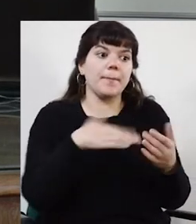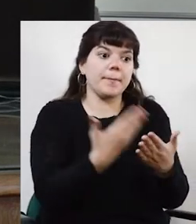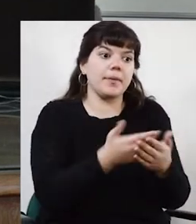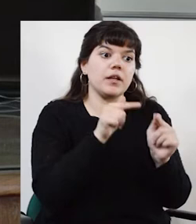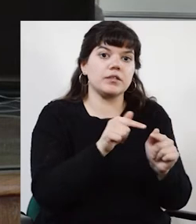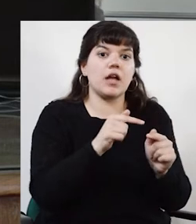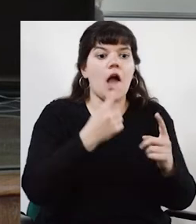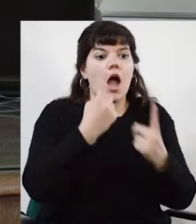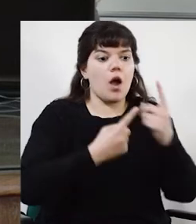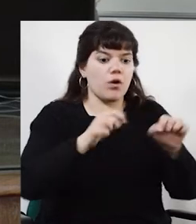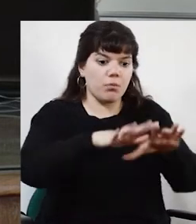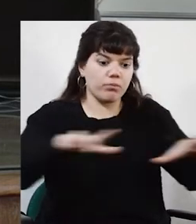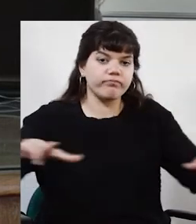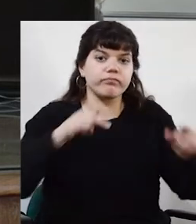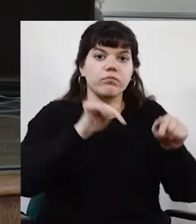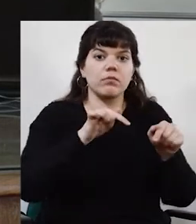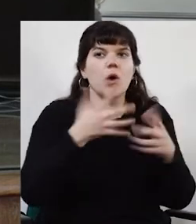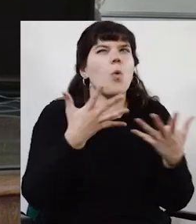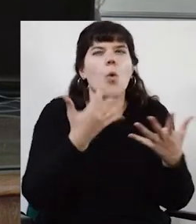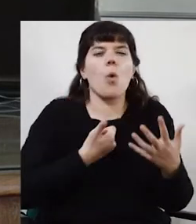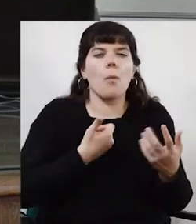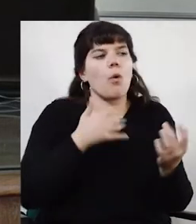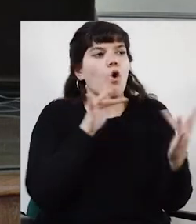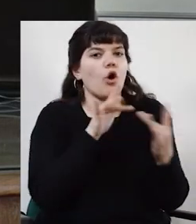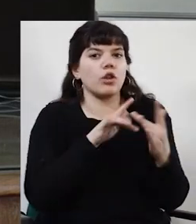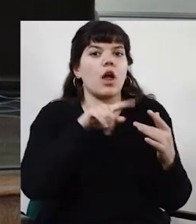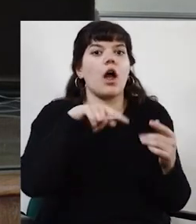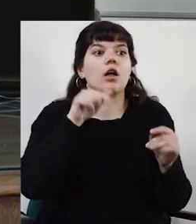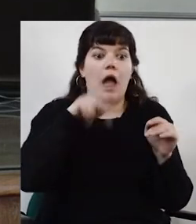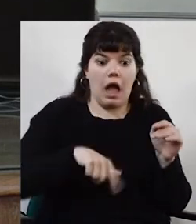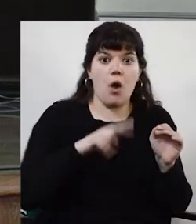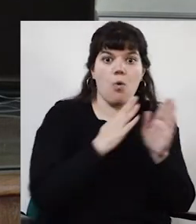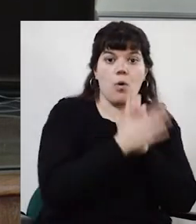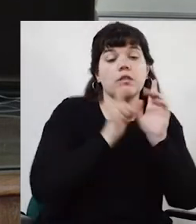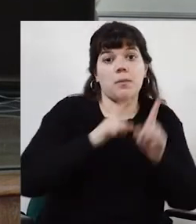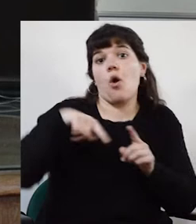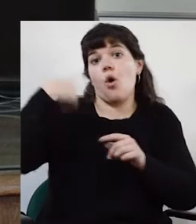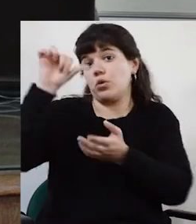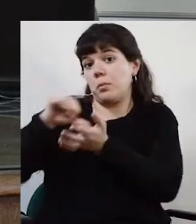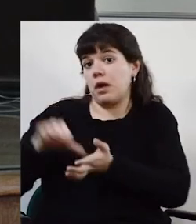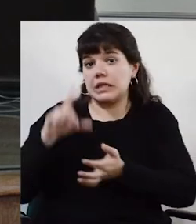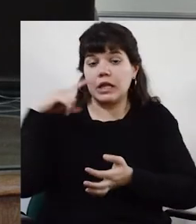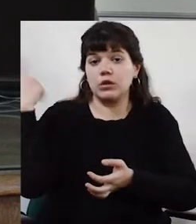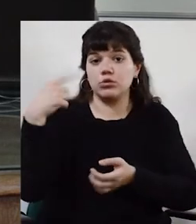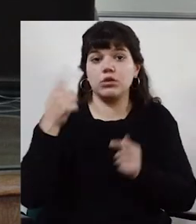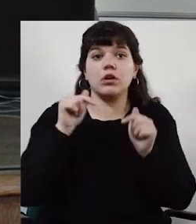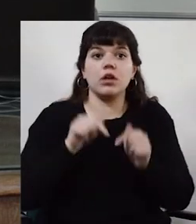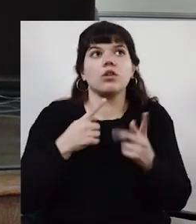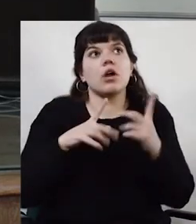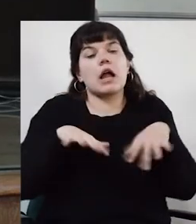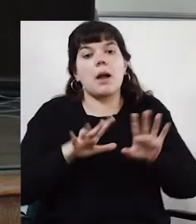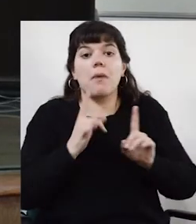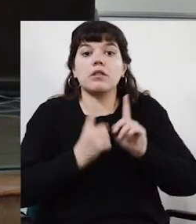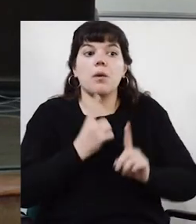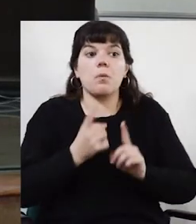justamente un mapa situacional de cuáles son las redes a nivel nacional e internacional, ¿sí? Para de alguna manera